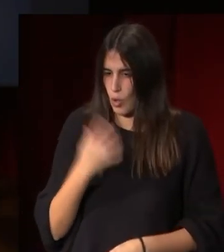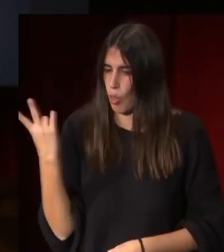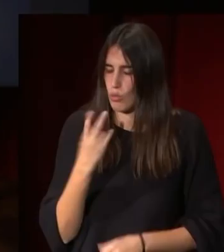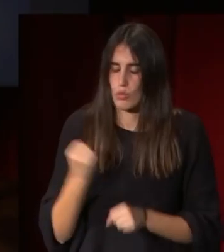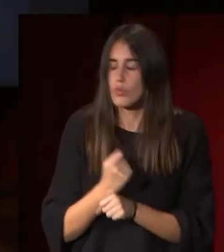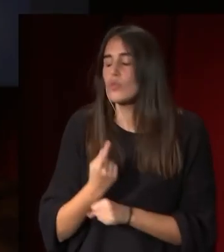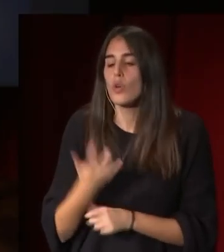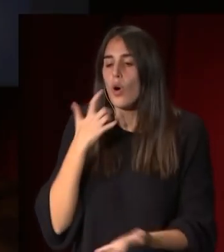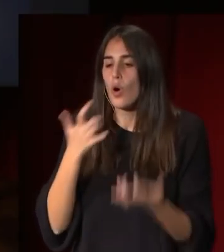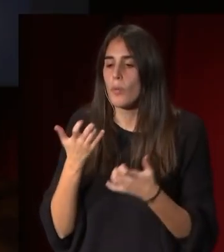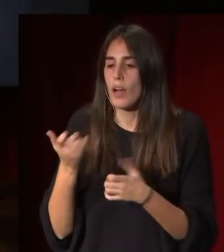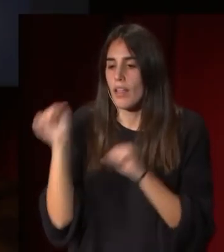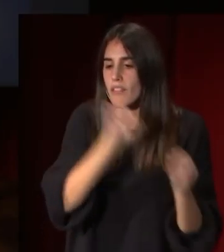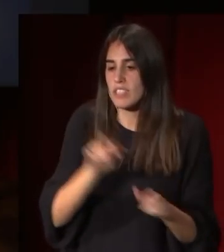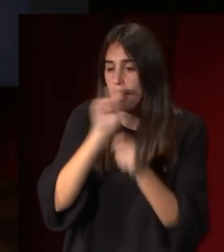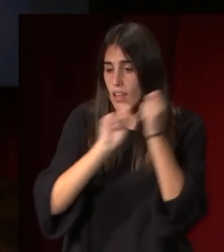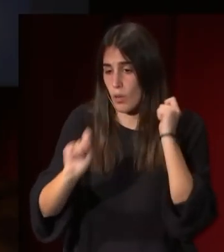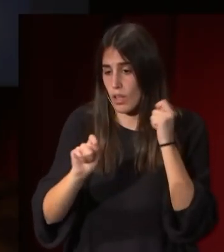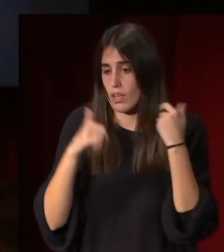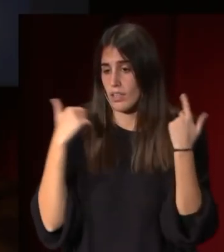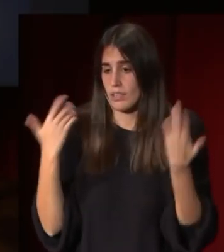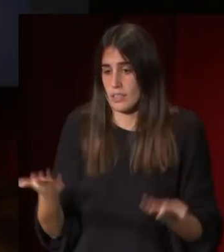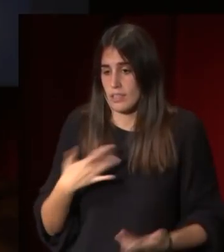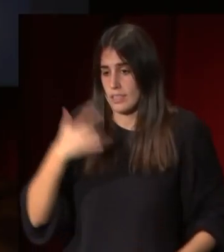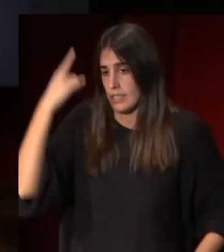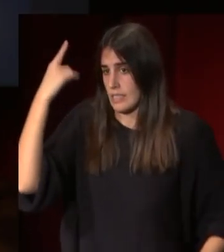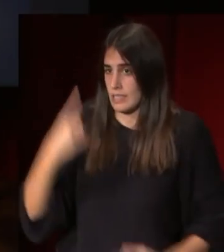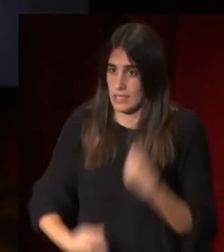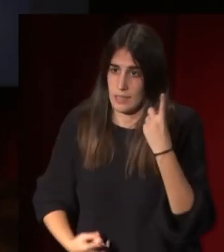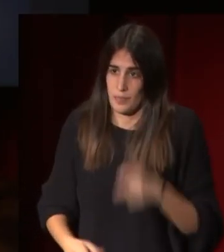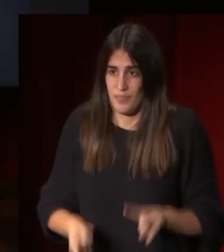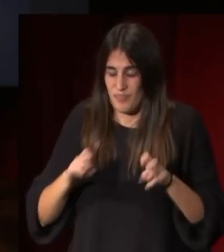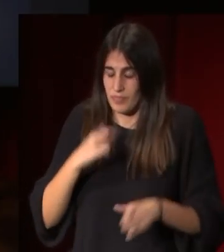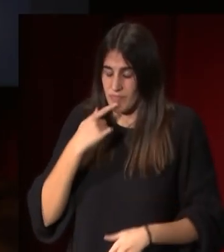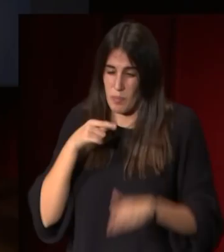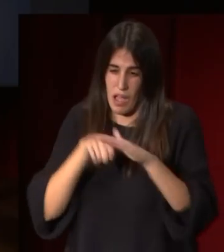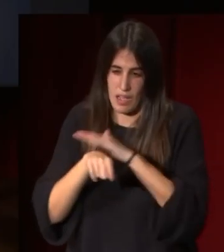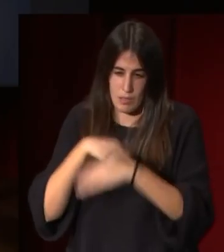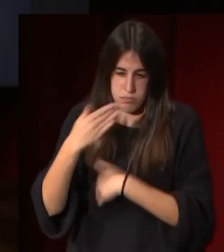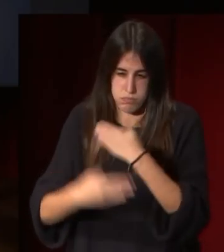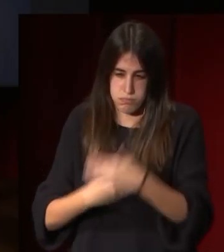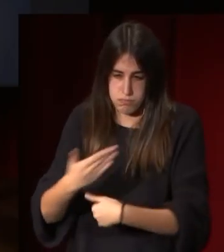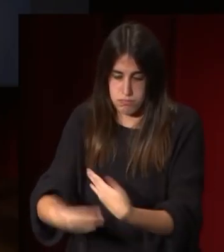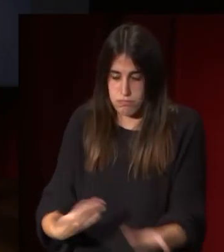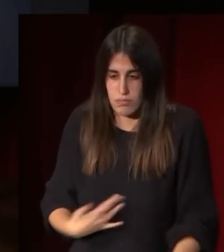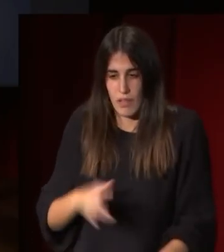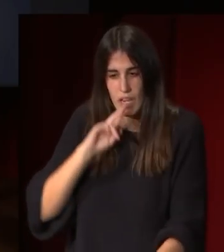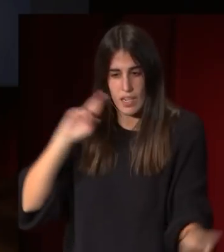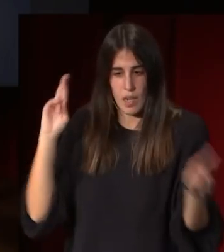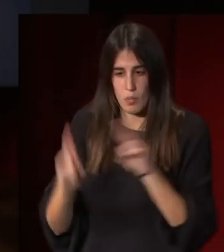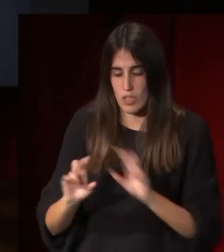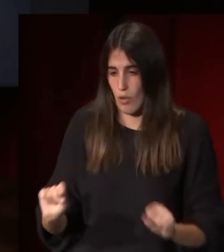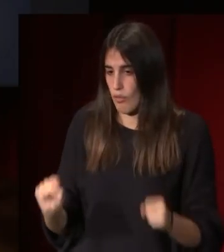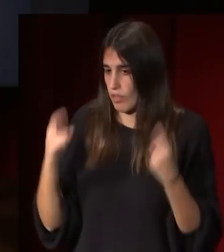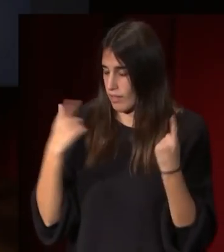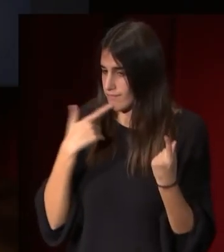pero bueno a veces la burocracia a veces es demasiado formal y la respuesta que recibió fue una respuesta oficial